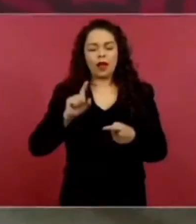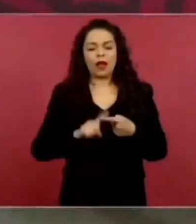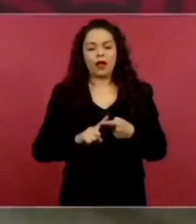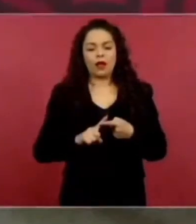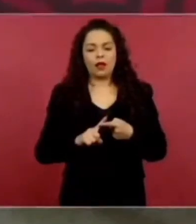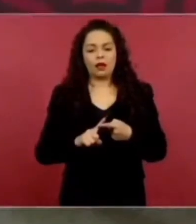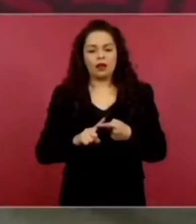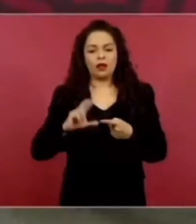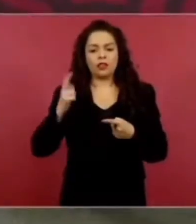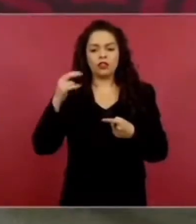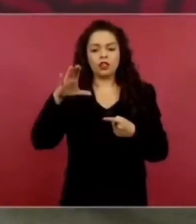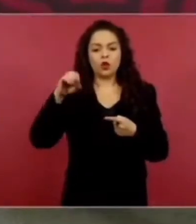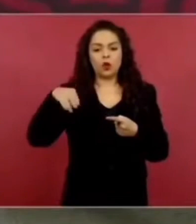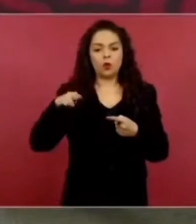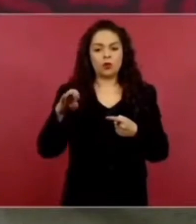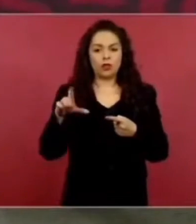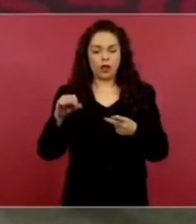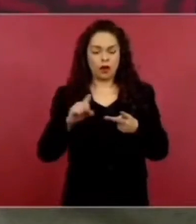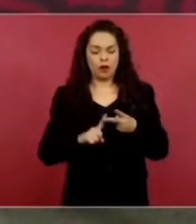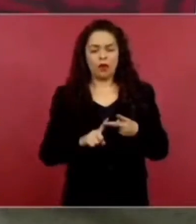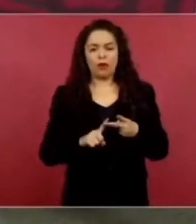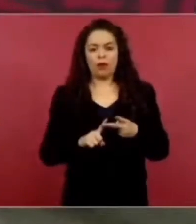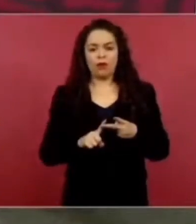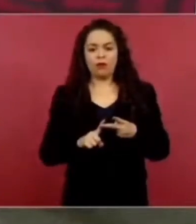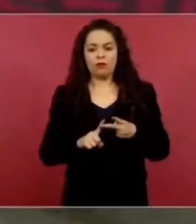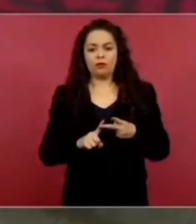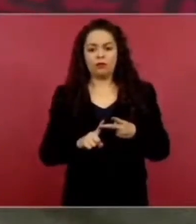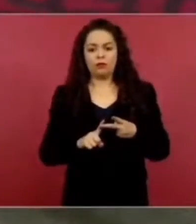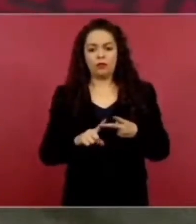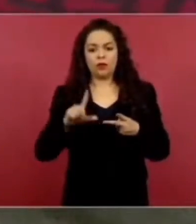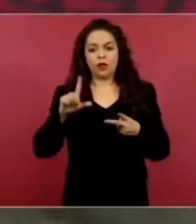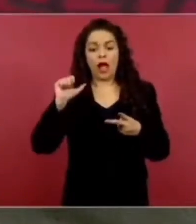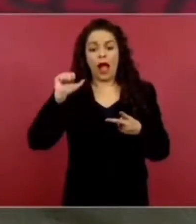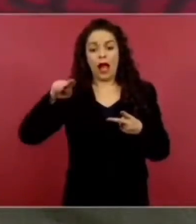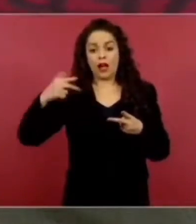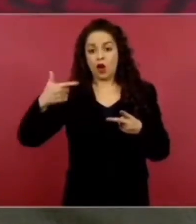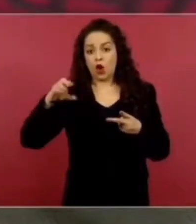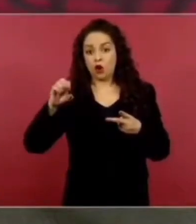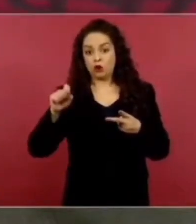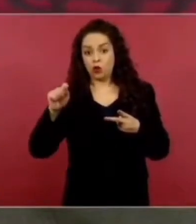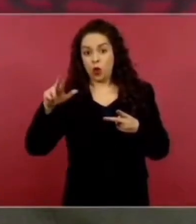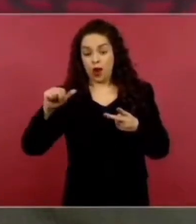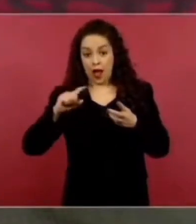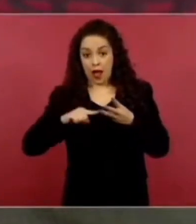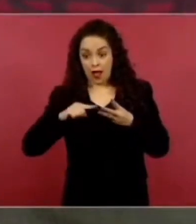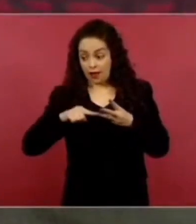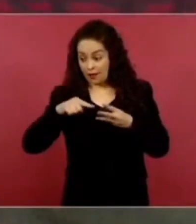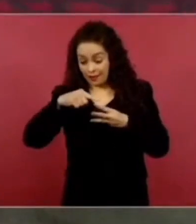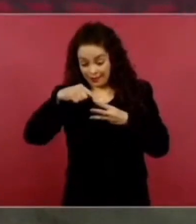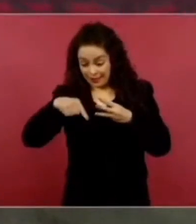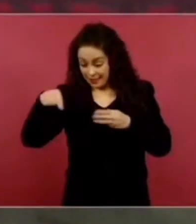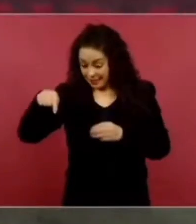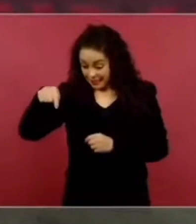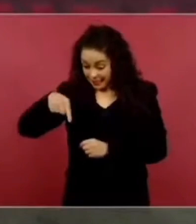Chico Muselo en Langostura ahí debe de haber